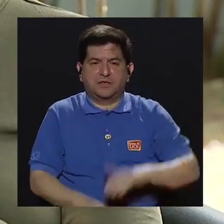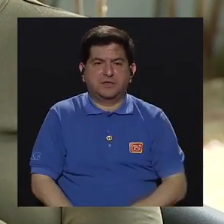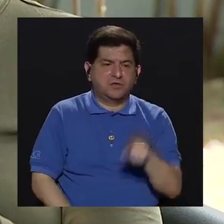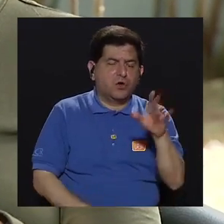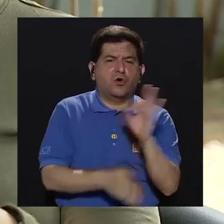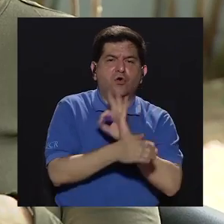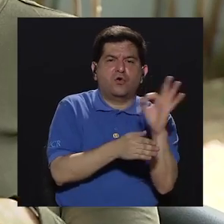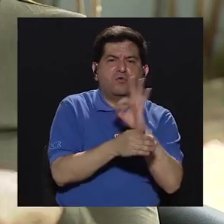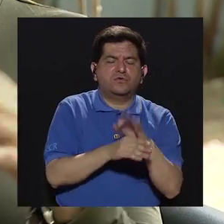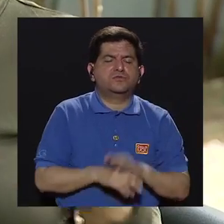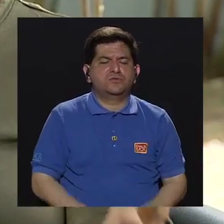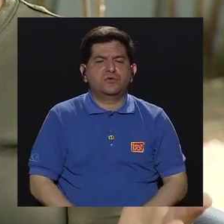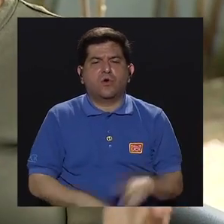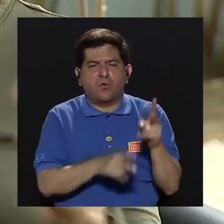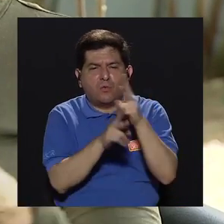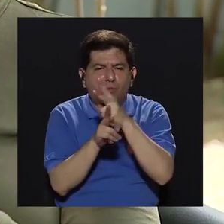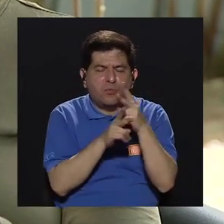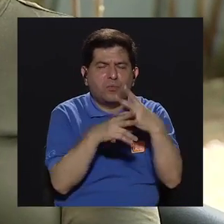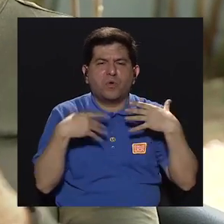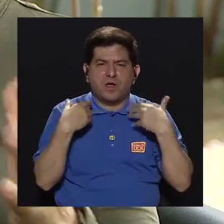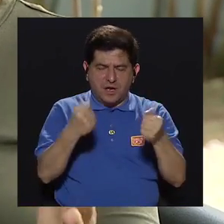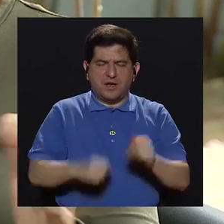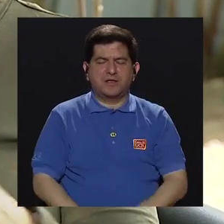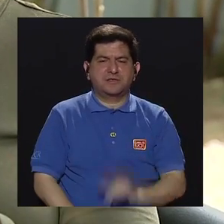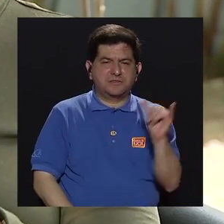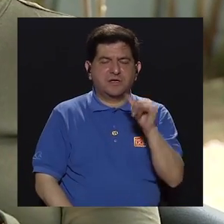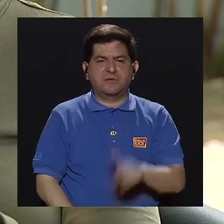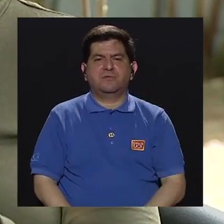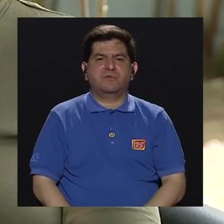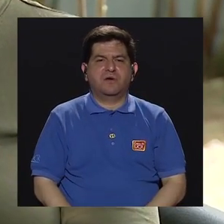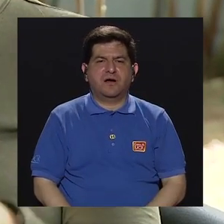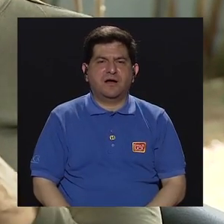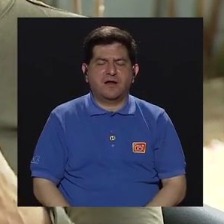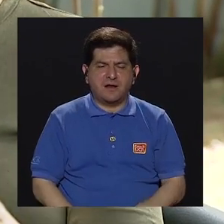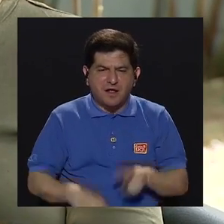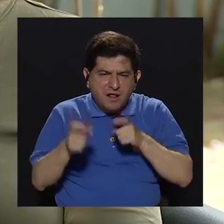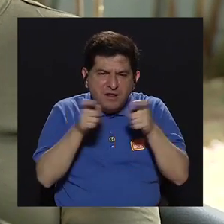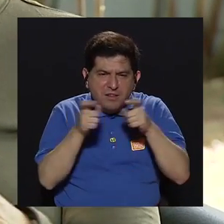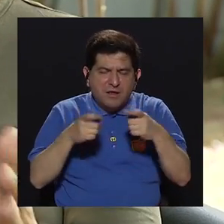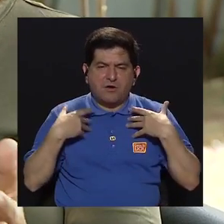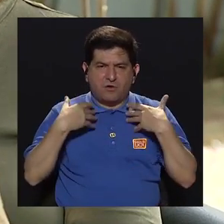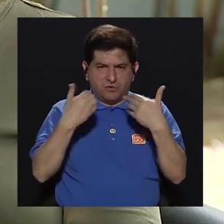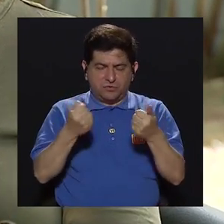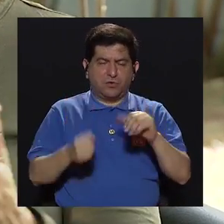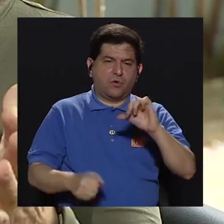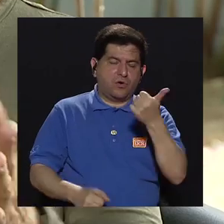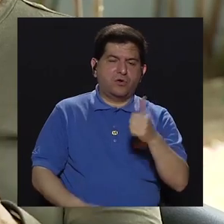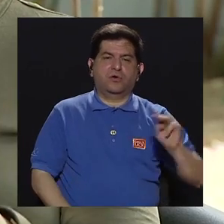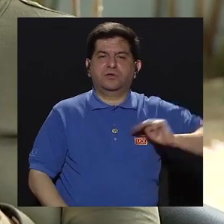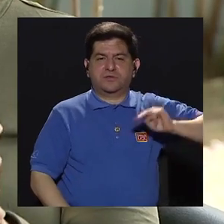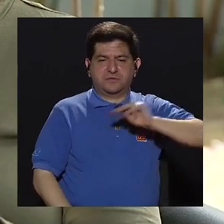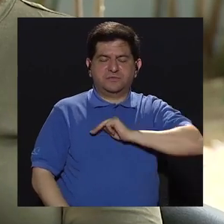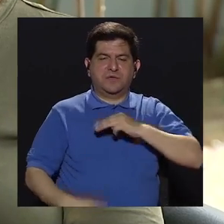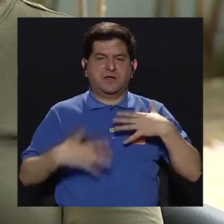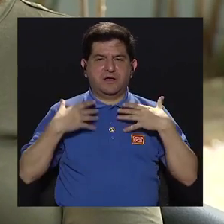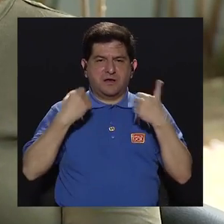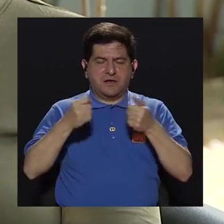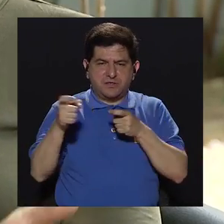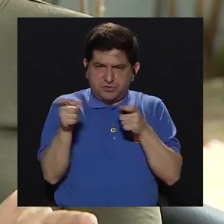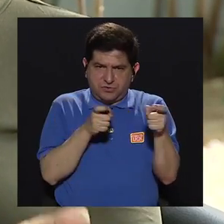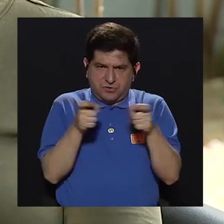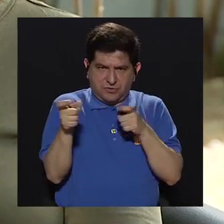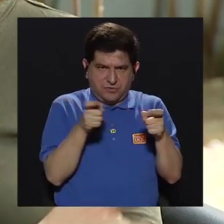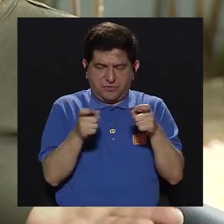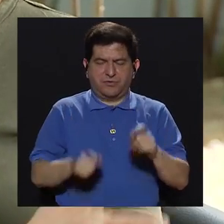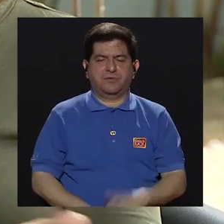funciones de vigilancia de la salud, de rectoría de la salud y otras que maneja el Ministerio de Salud.